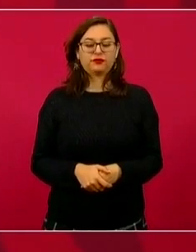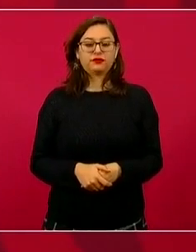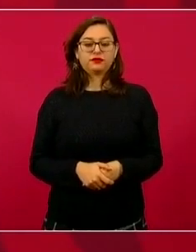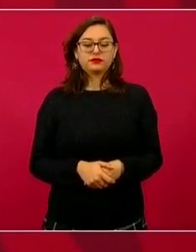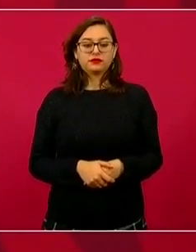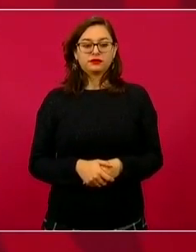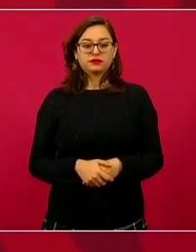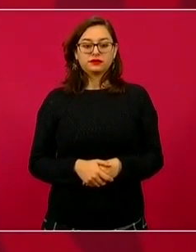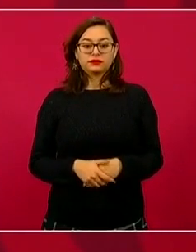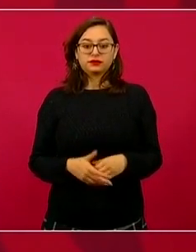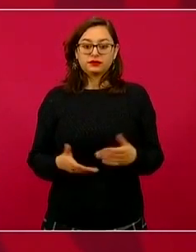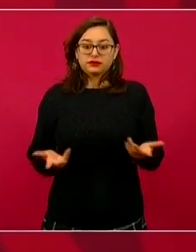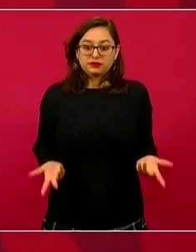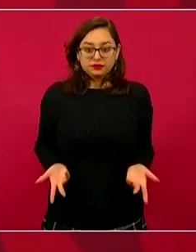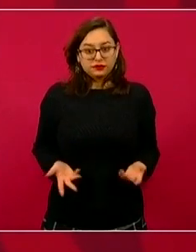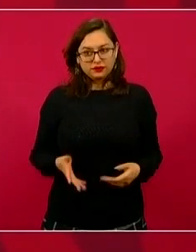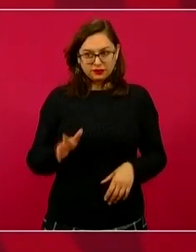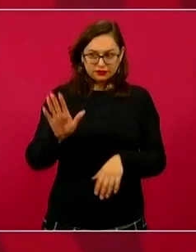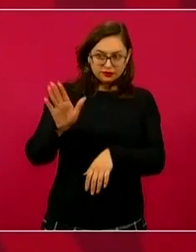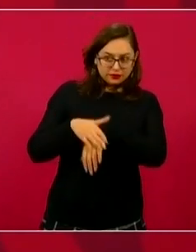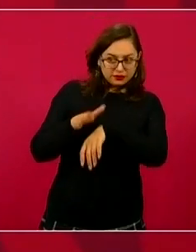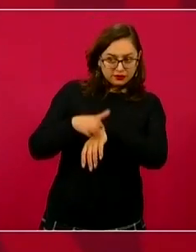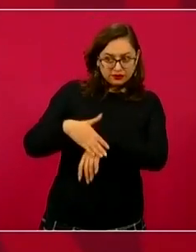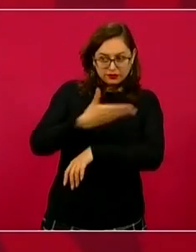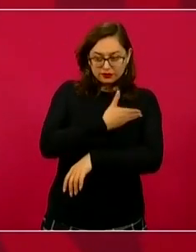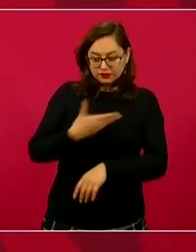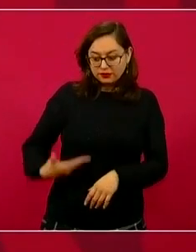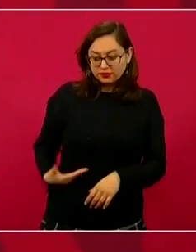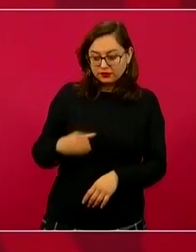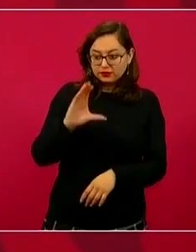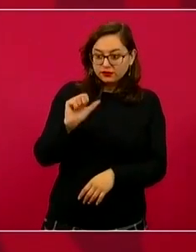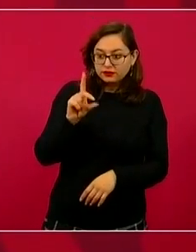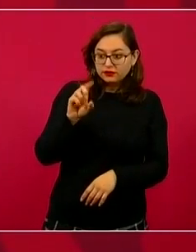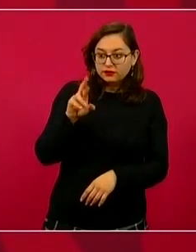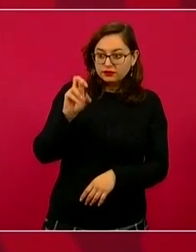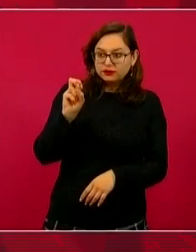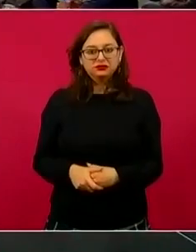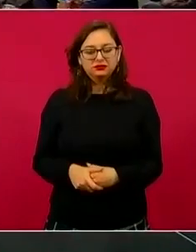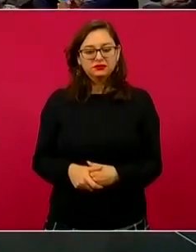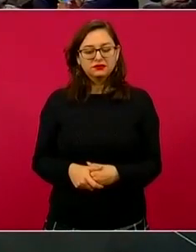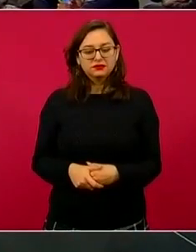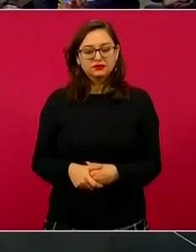Nos debe Calderón esa explicación, independientemente de lo legal.